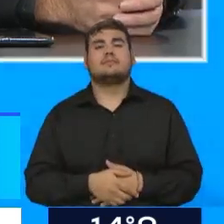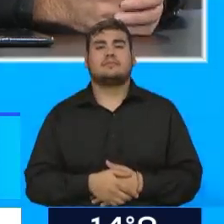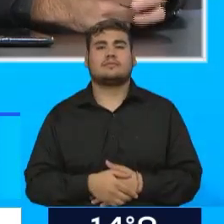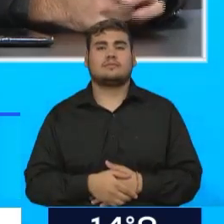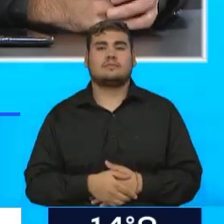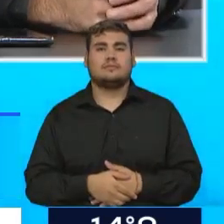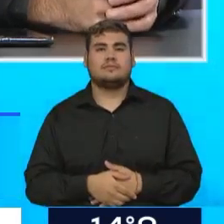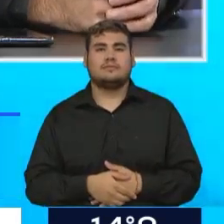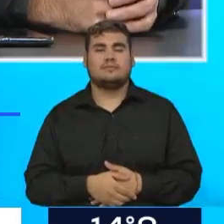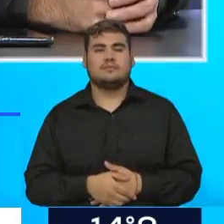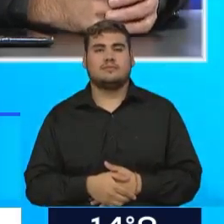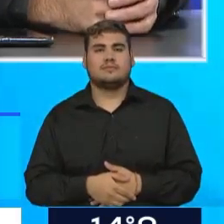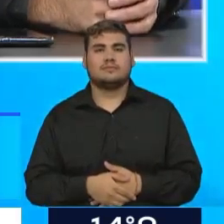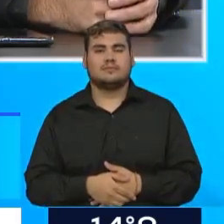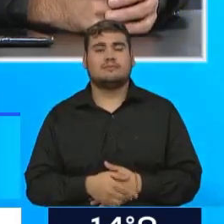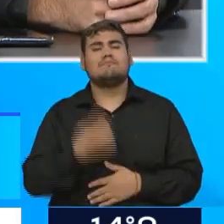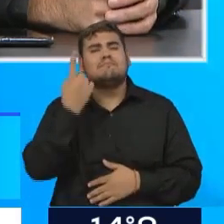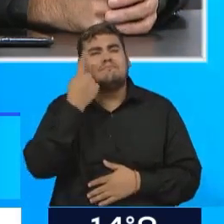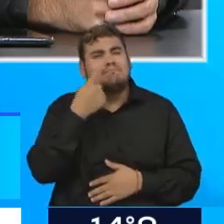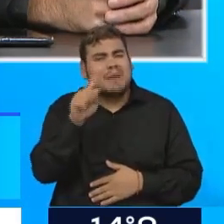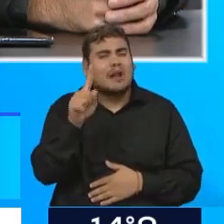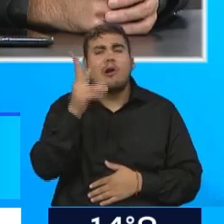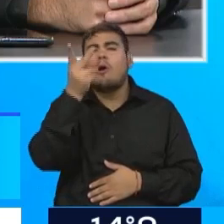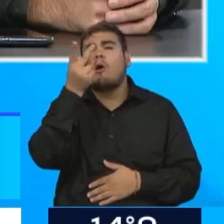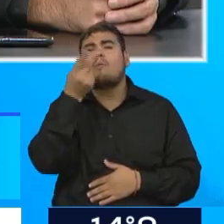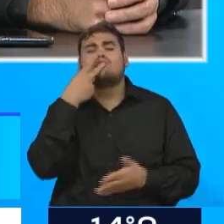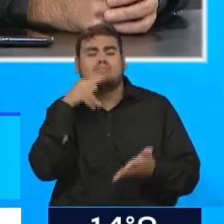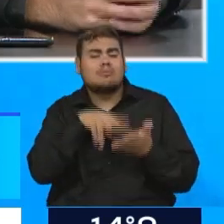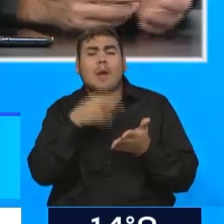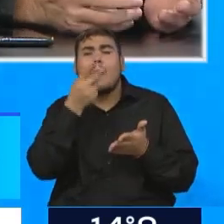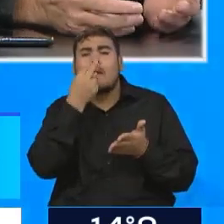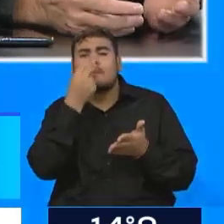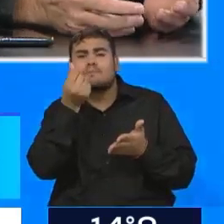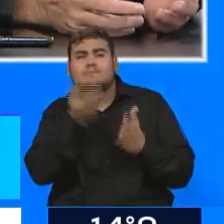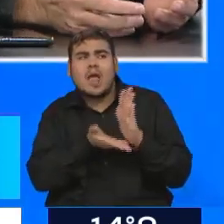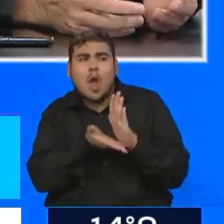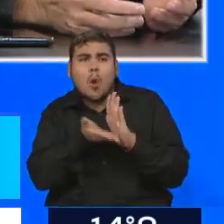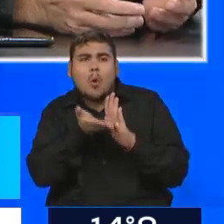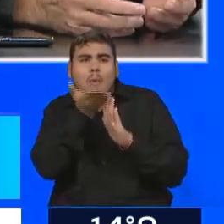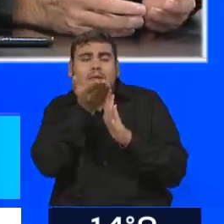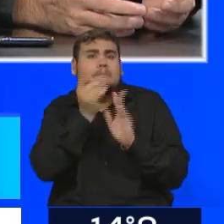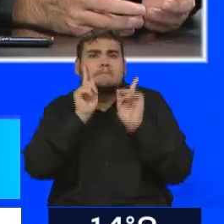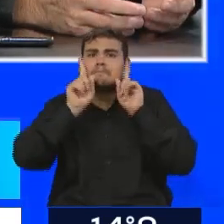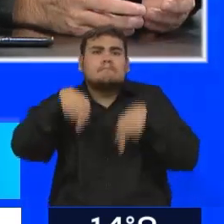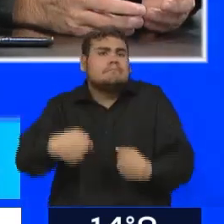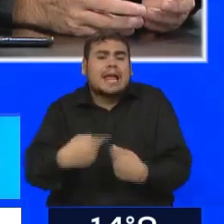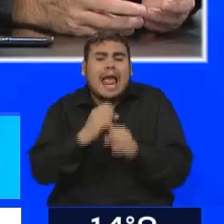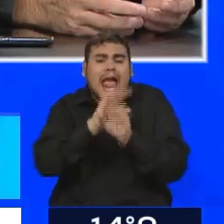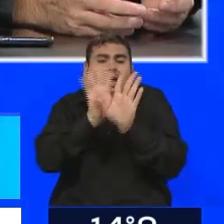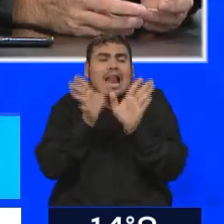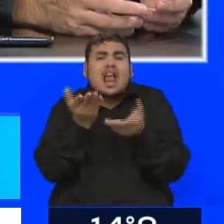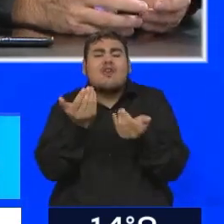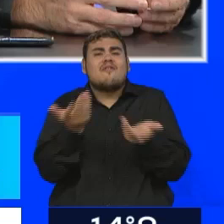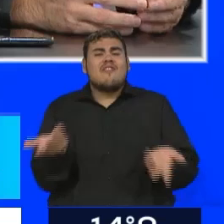decías vos, no está demasiado claro de cuánto será el incremento. ¿Por qué? Porque no los tienen todavía, porque están esperando el informe